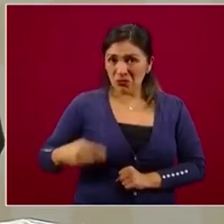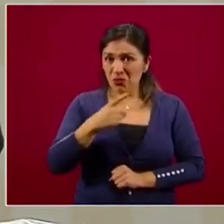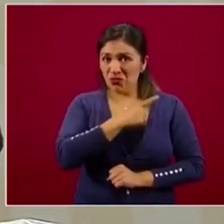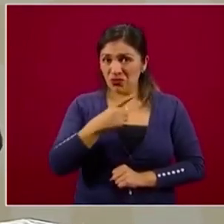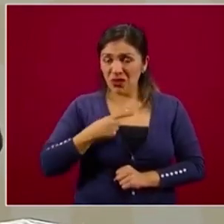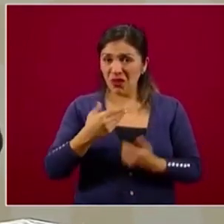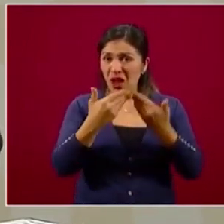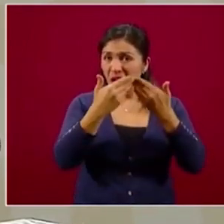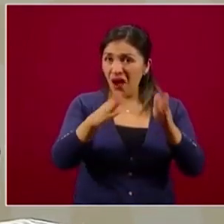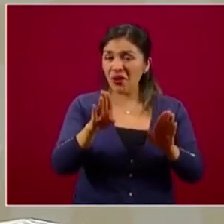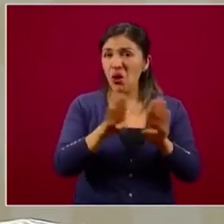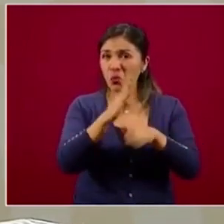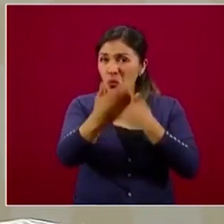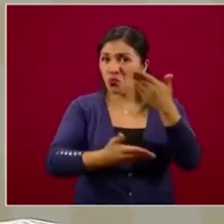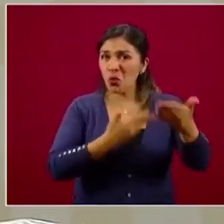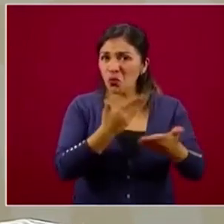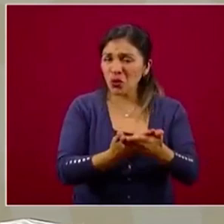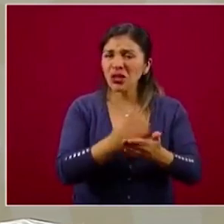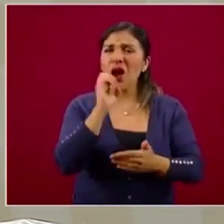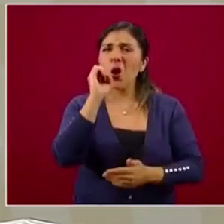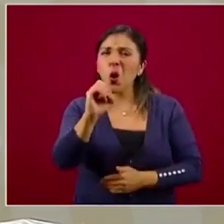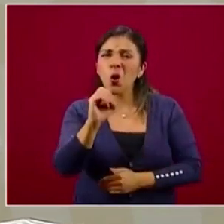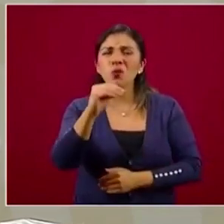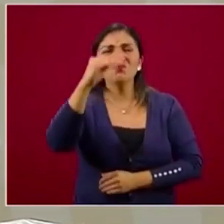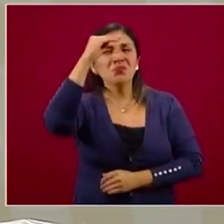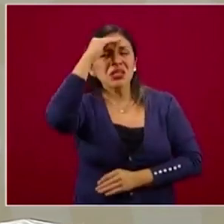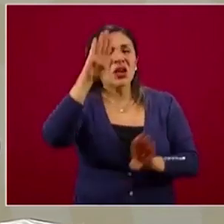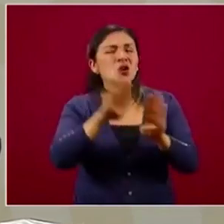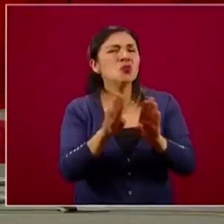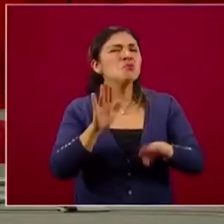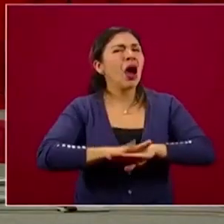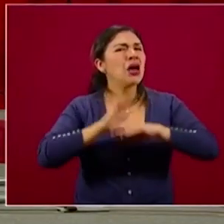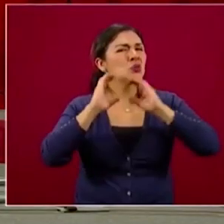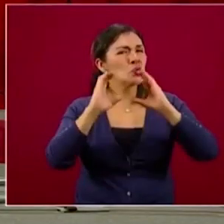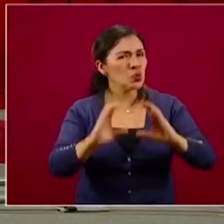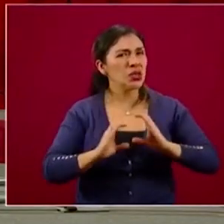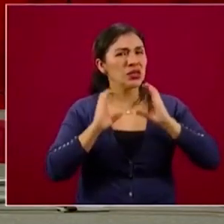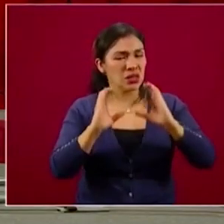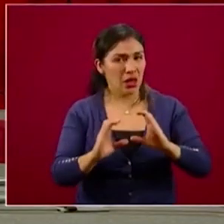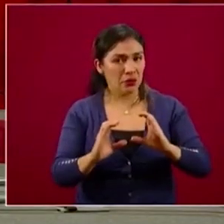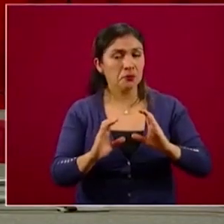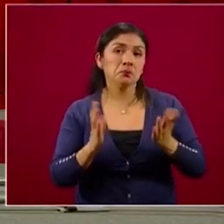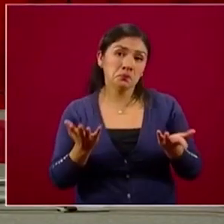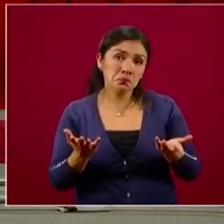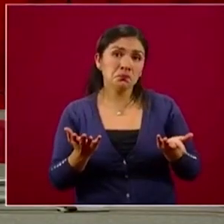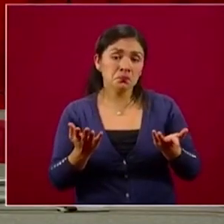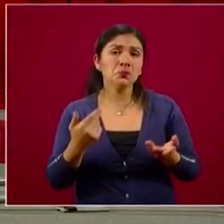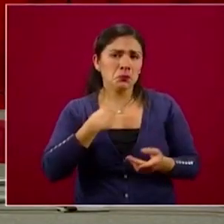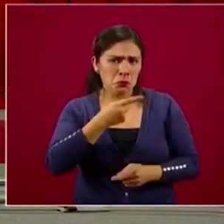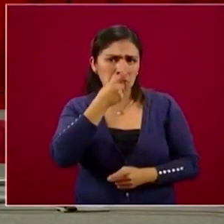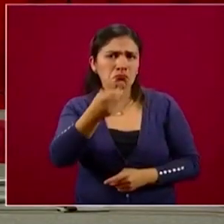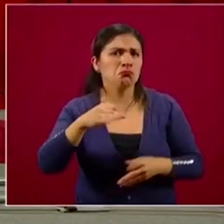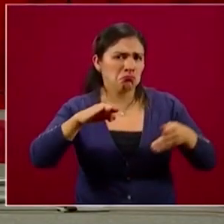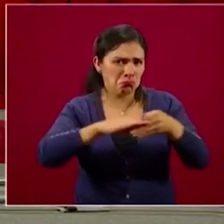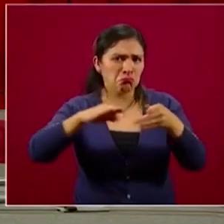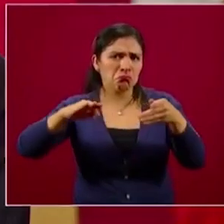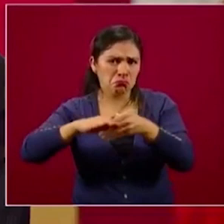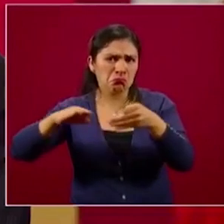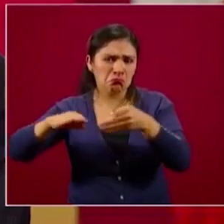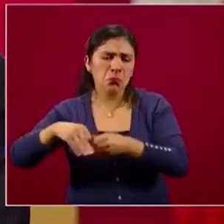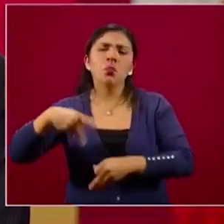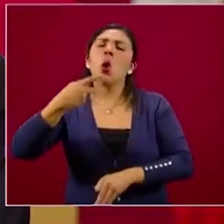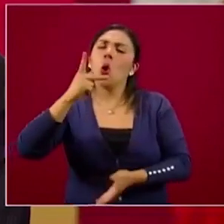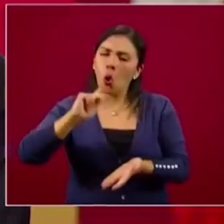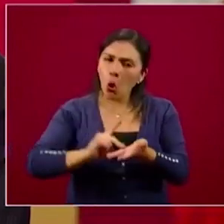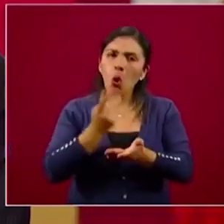que se habían propuesto o prefirieron tener una postura de cautela. Como hemos comentado en varias ocasiones, pero quizá vale la